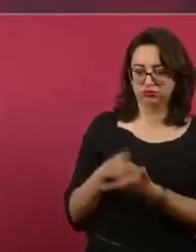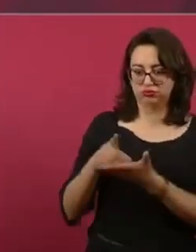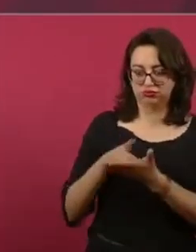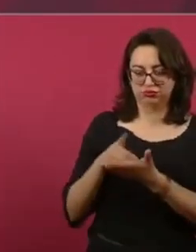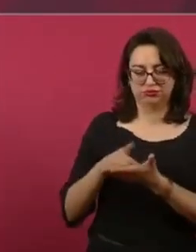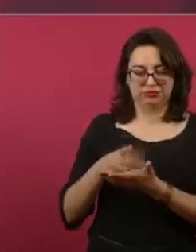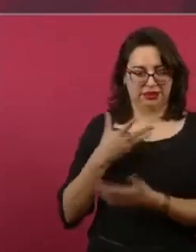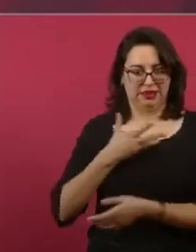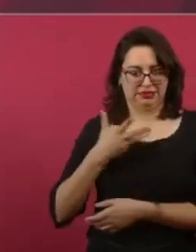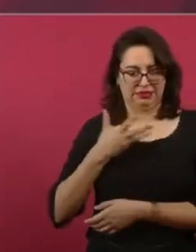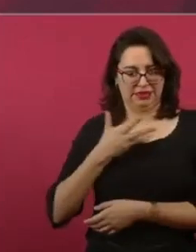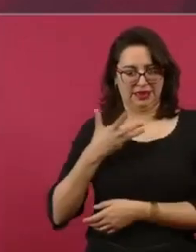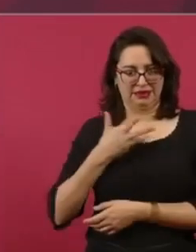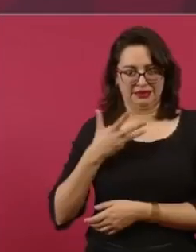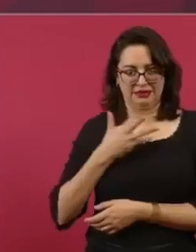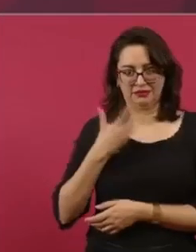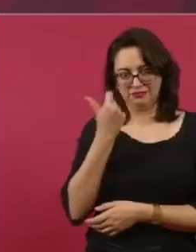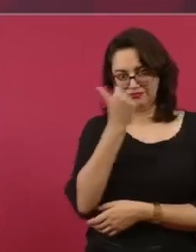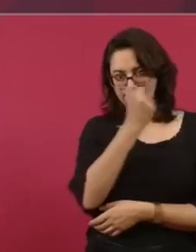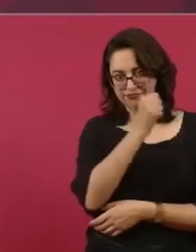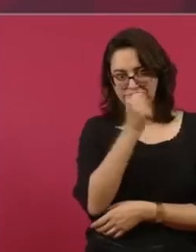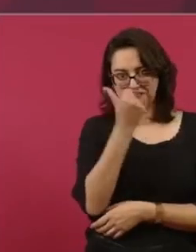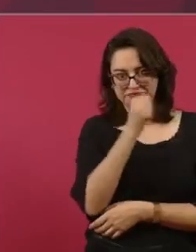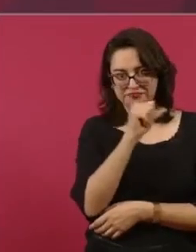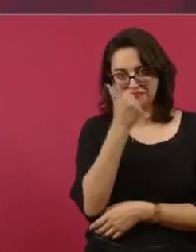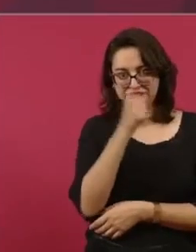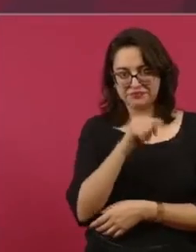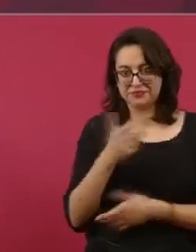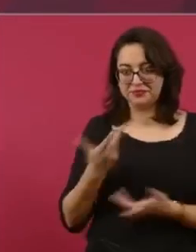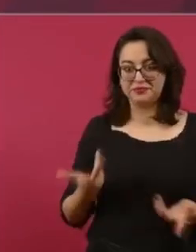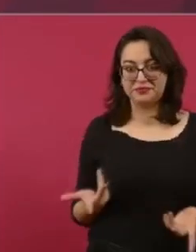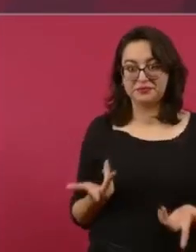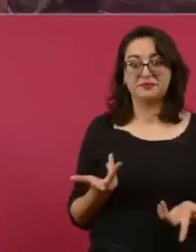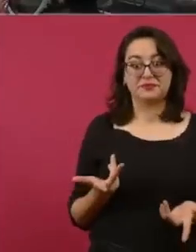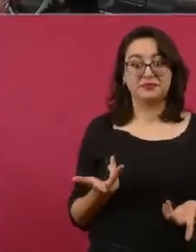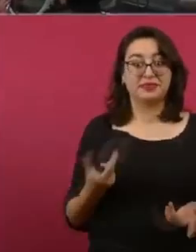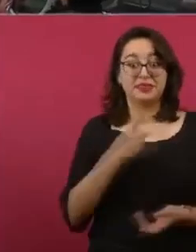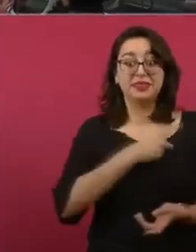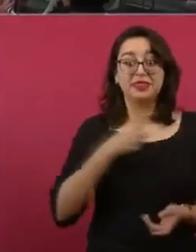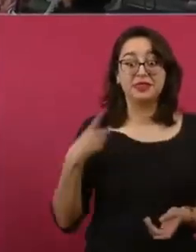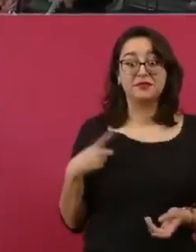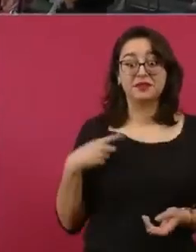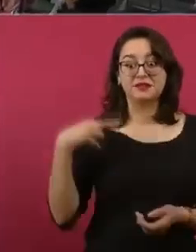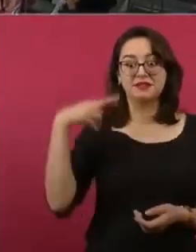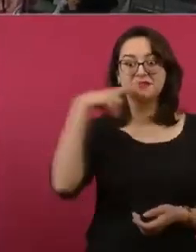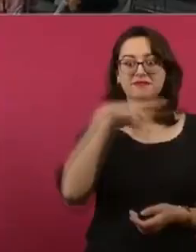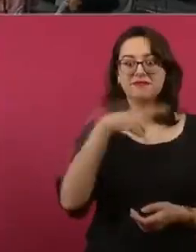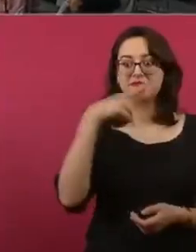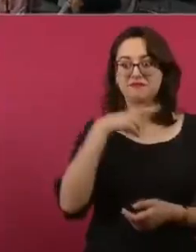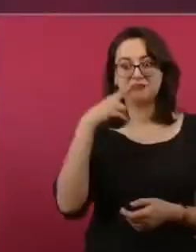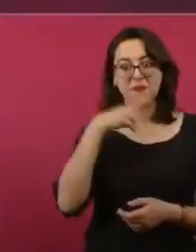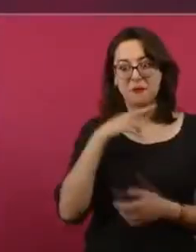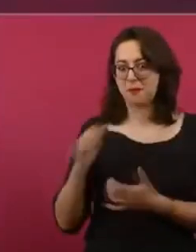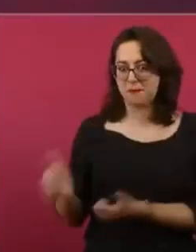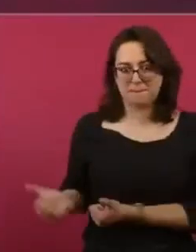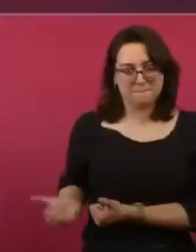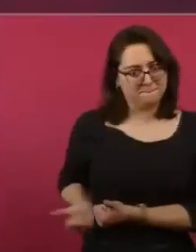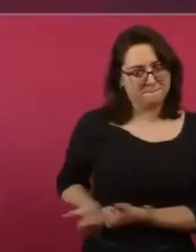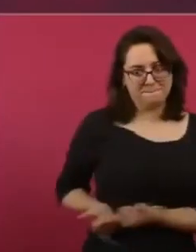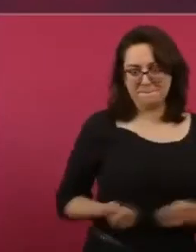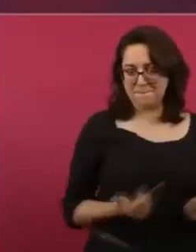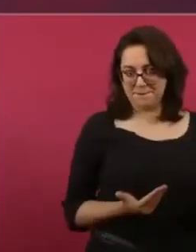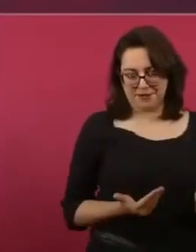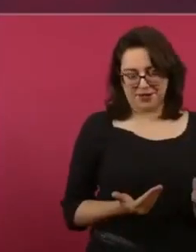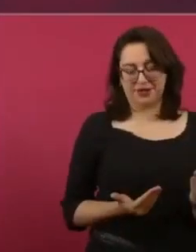y agredida por el presidente de la república. Dijo Andrés Manuel López Obrador que es una jugarreta de los abogados,